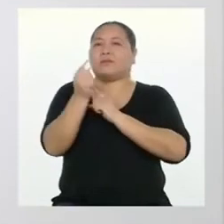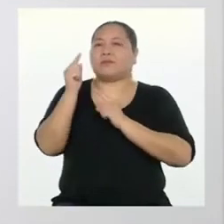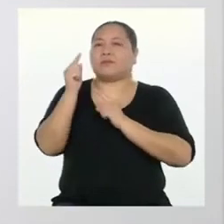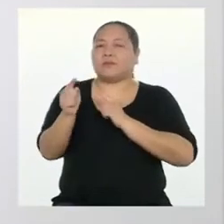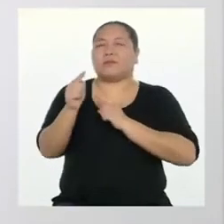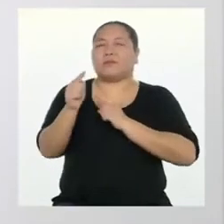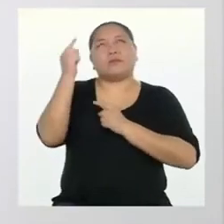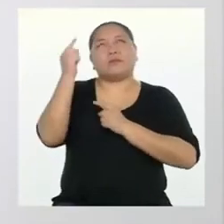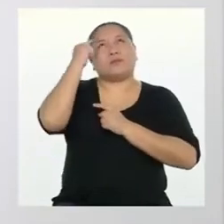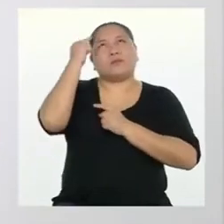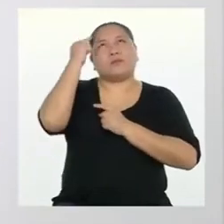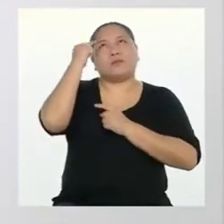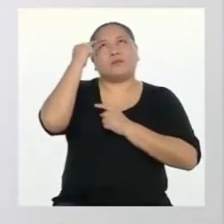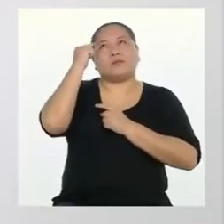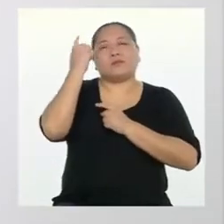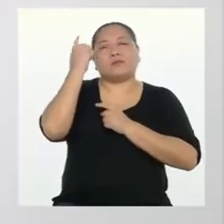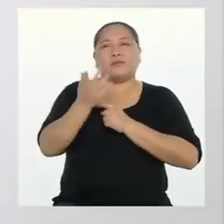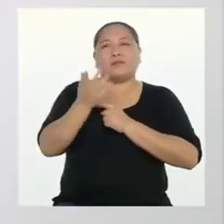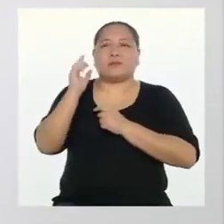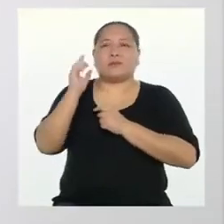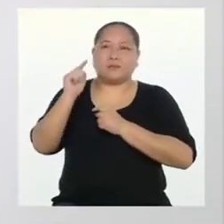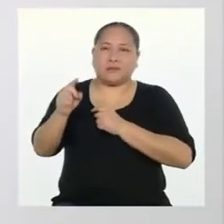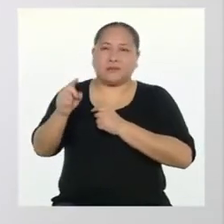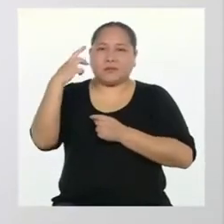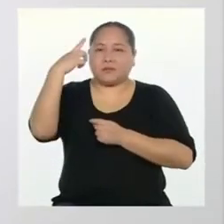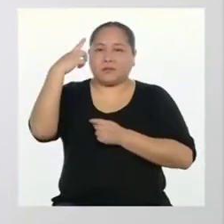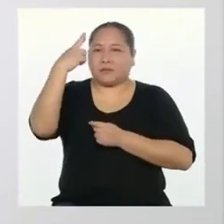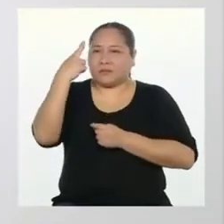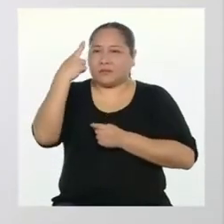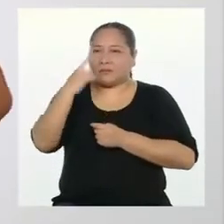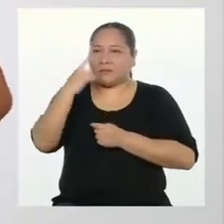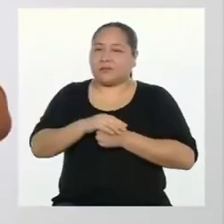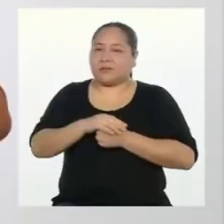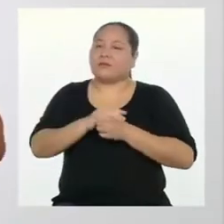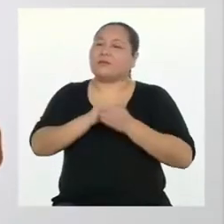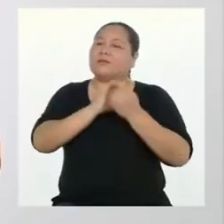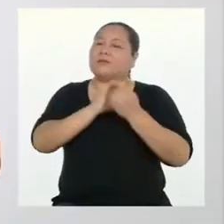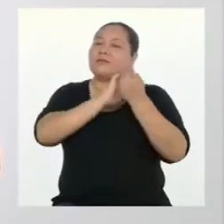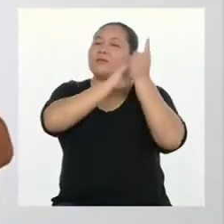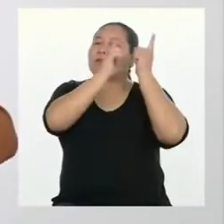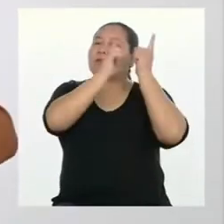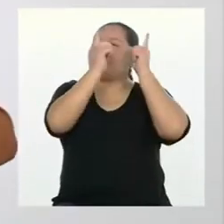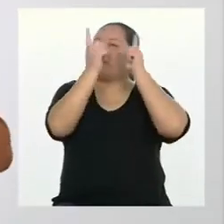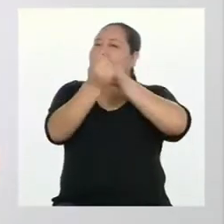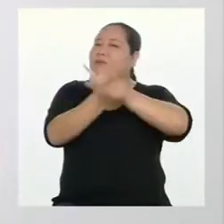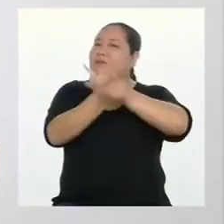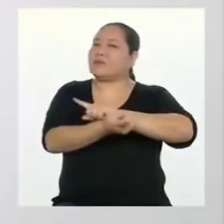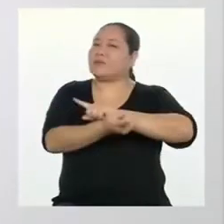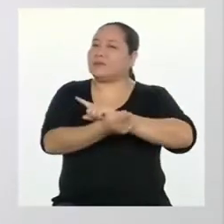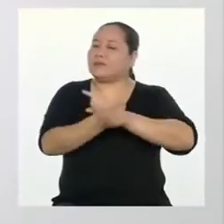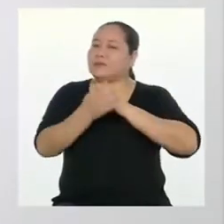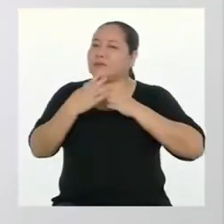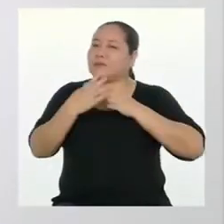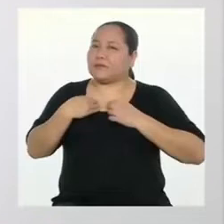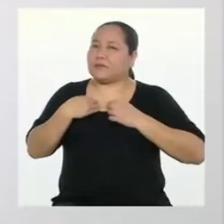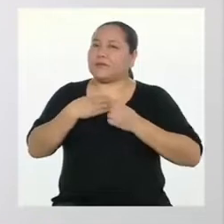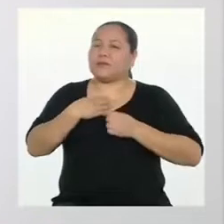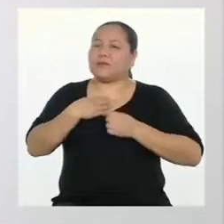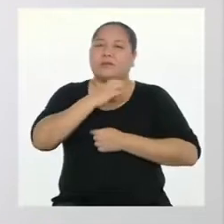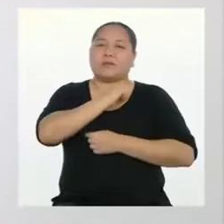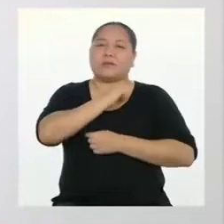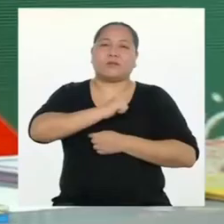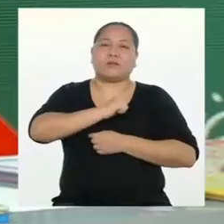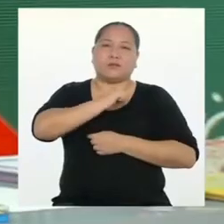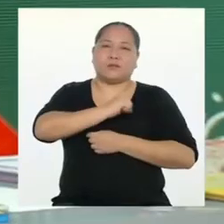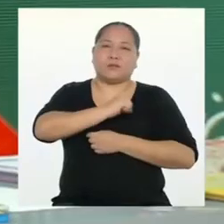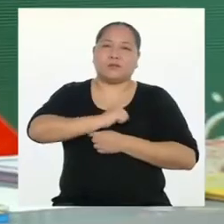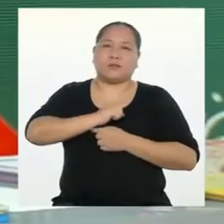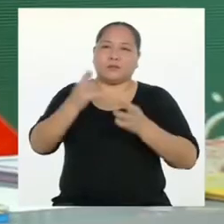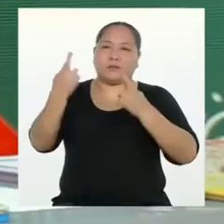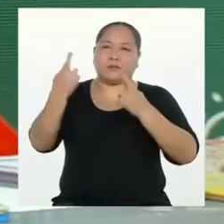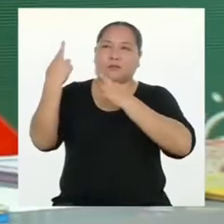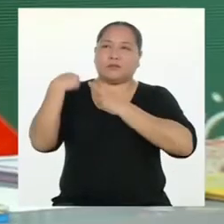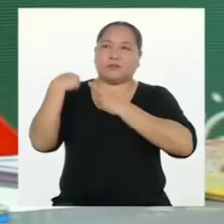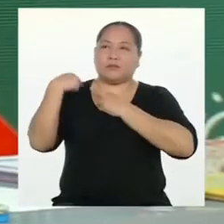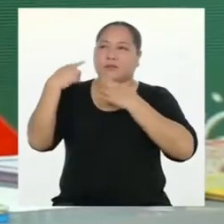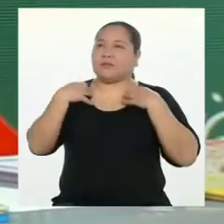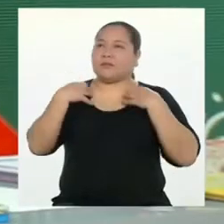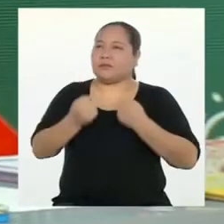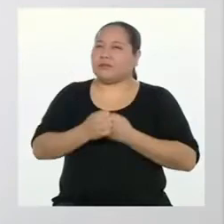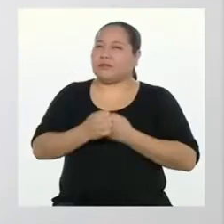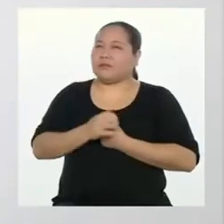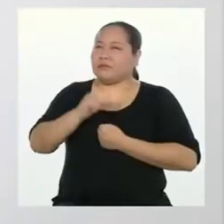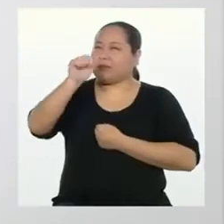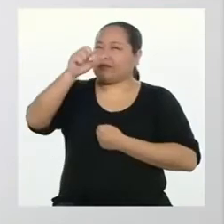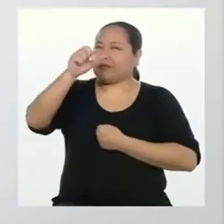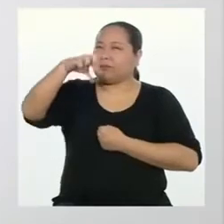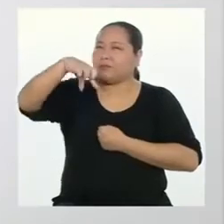una forma de pensar y por ello adopte un comportamiento responsable con su salud. ¿A qué se refiere